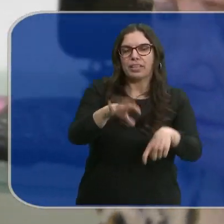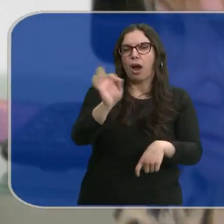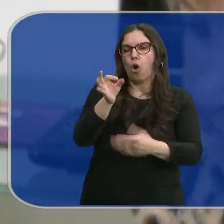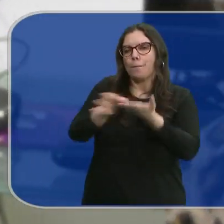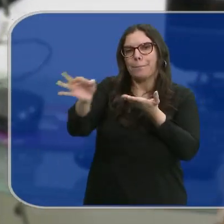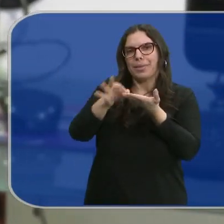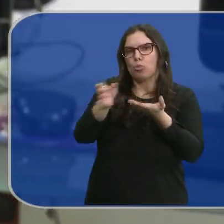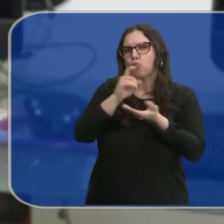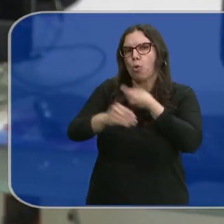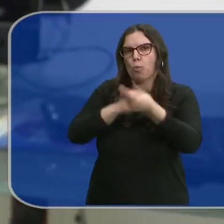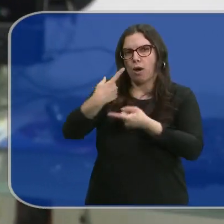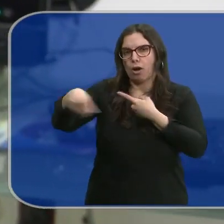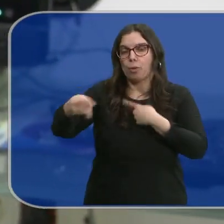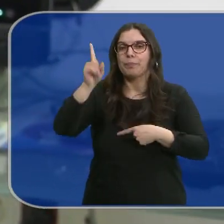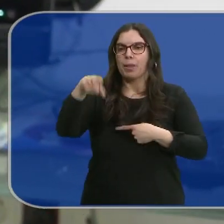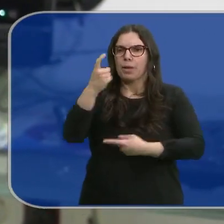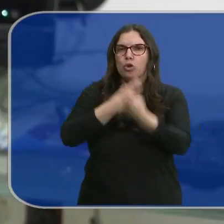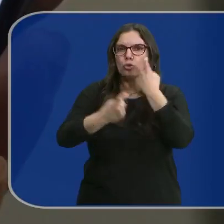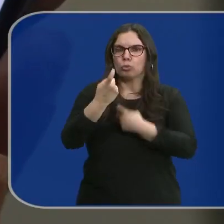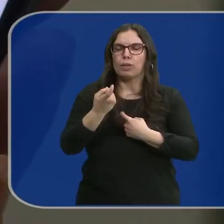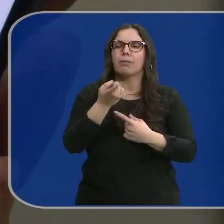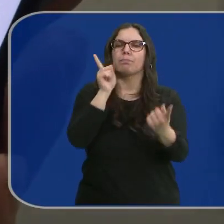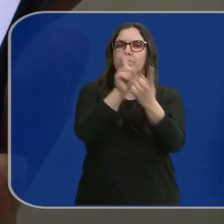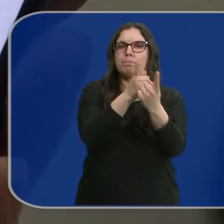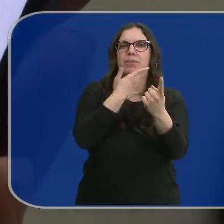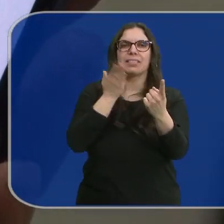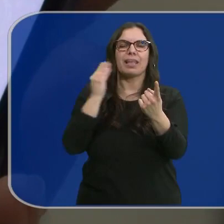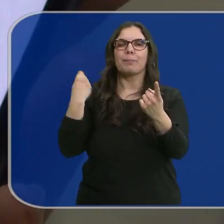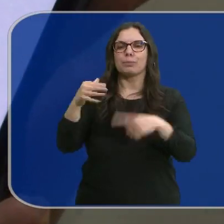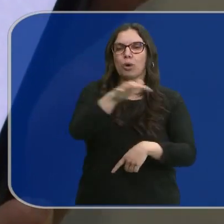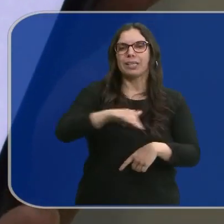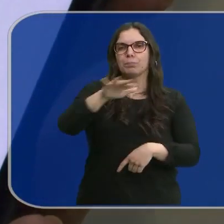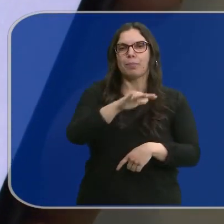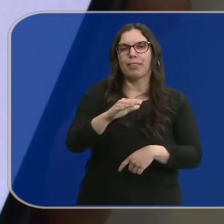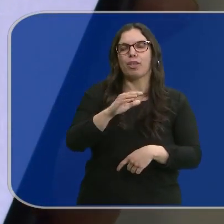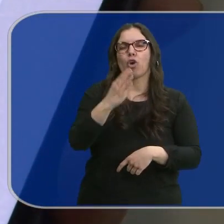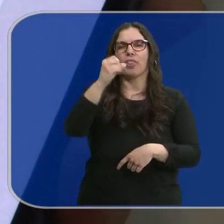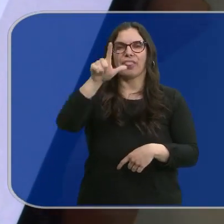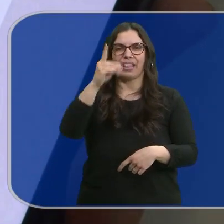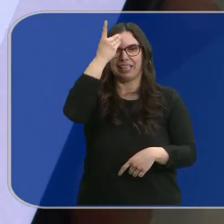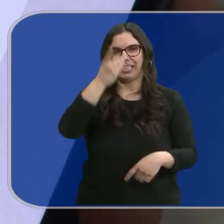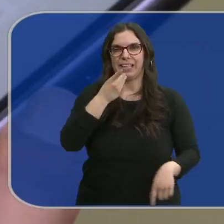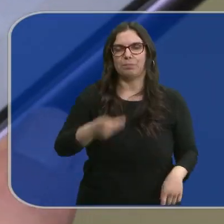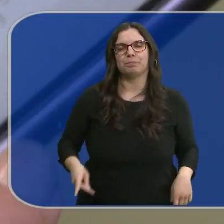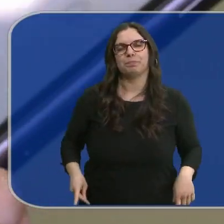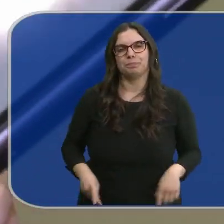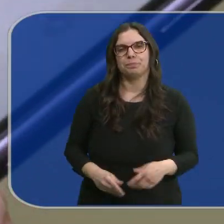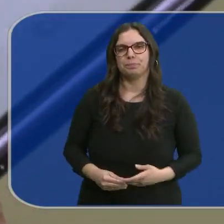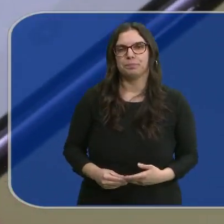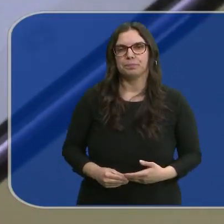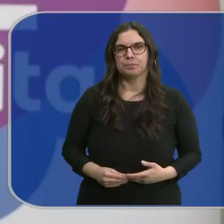Bizum. También estas consultas se pueden hacer de forma presencial en los espacios CIL Digital. Madre mía, qué lujo.